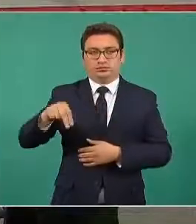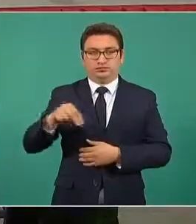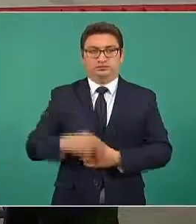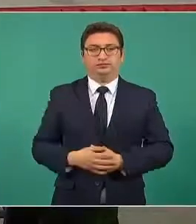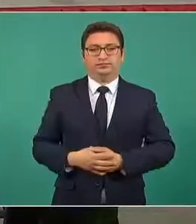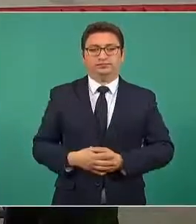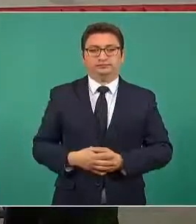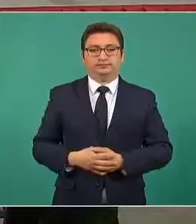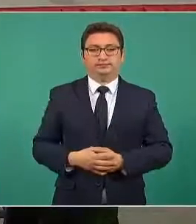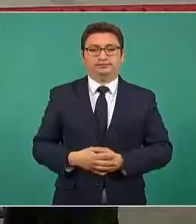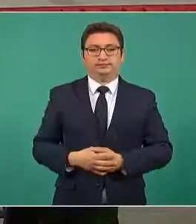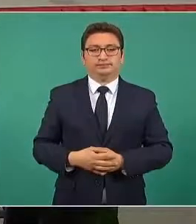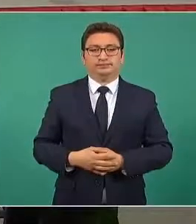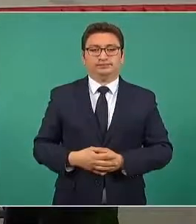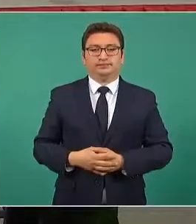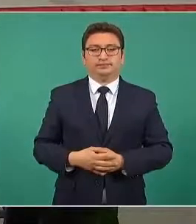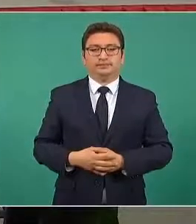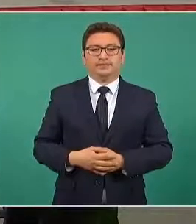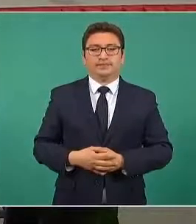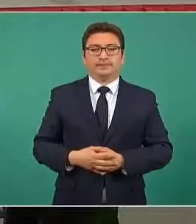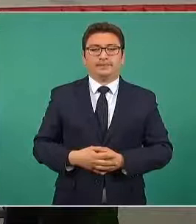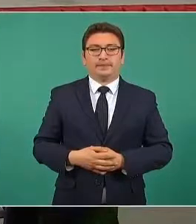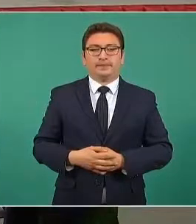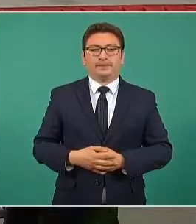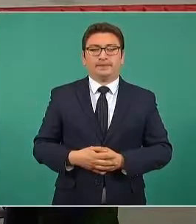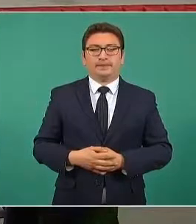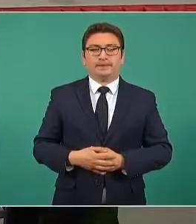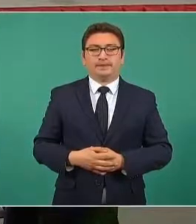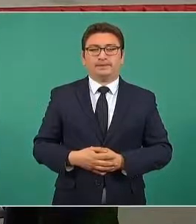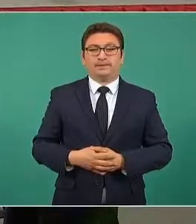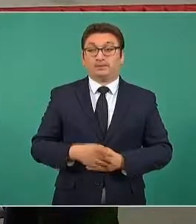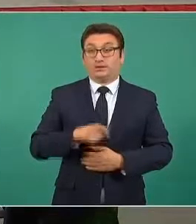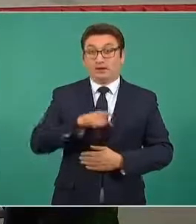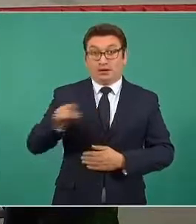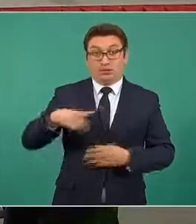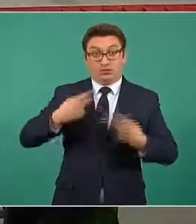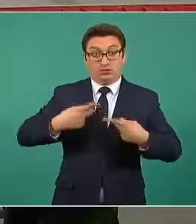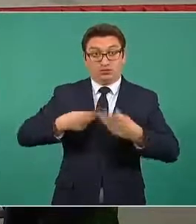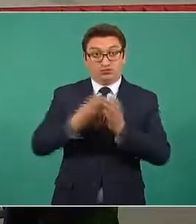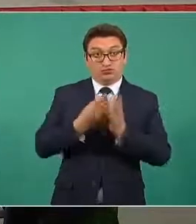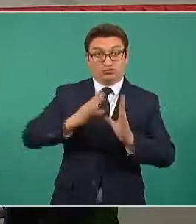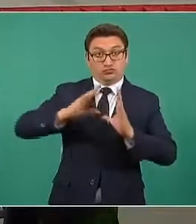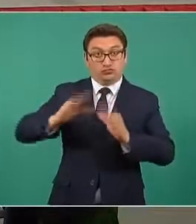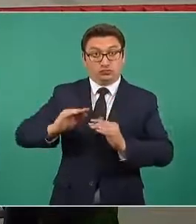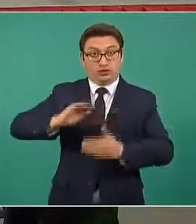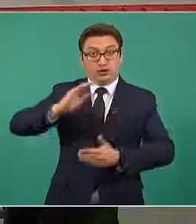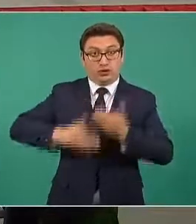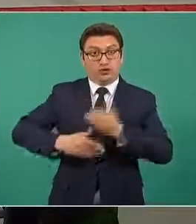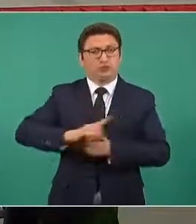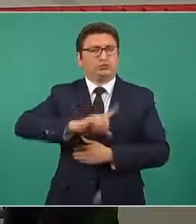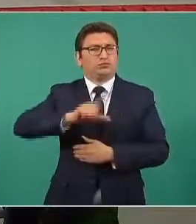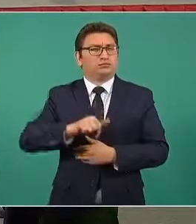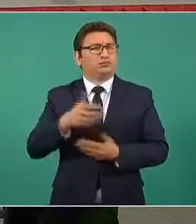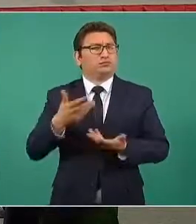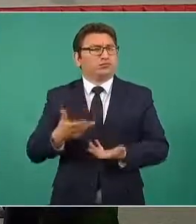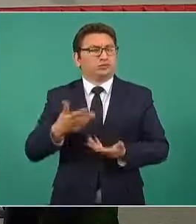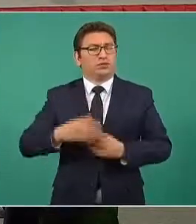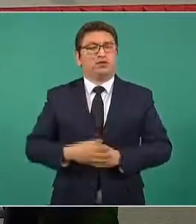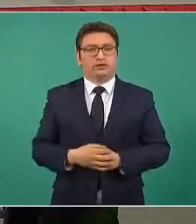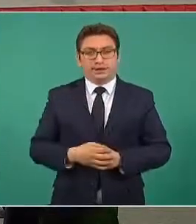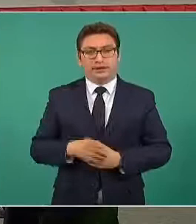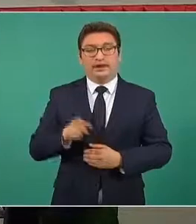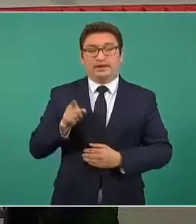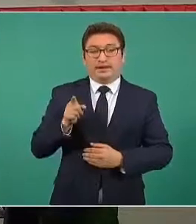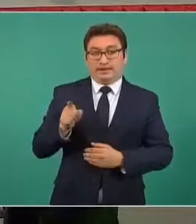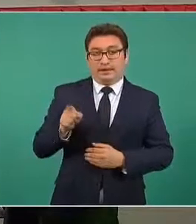Adelante. Una vez que el personal concluye su curso de formación inicial y